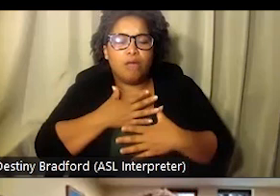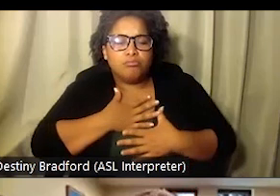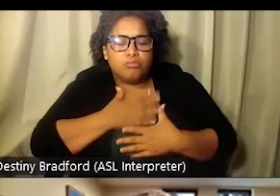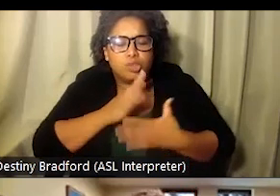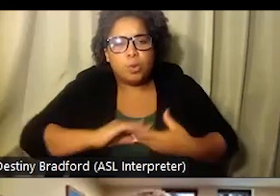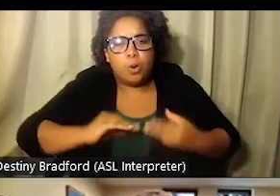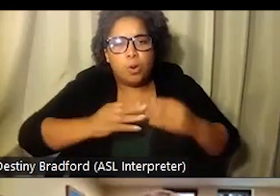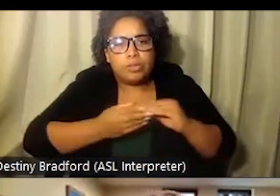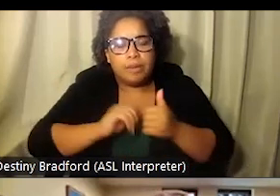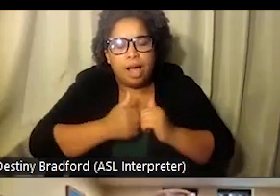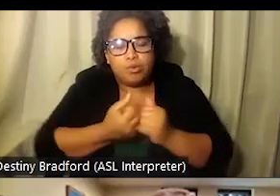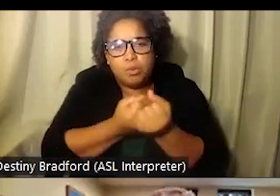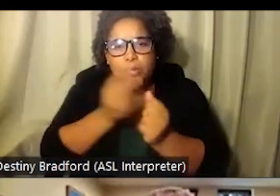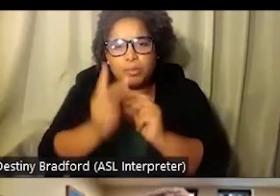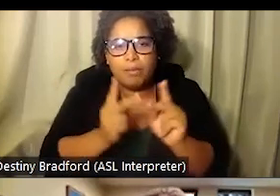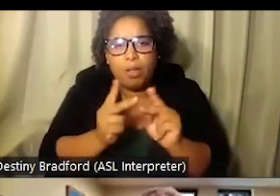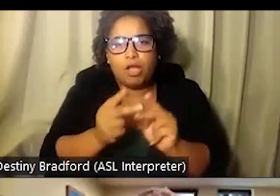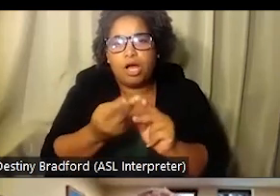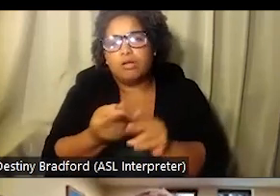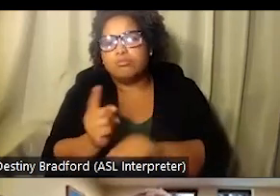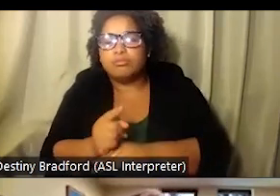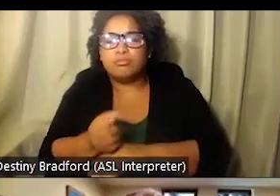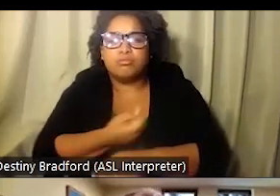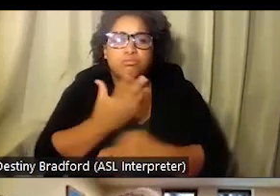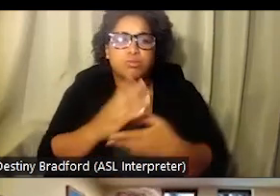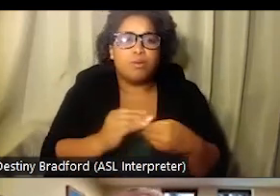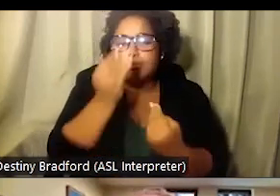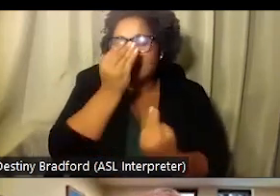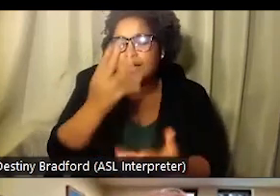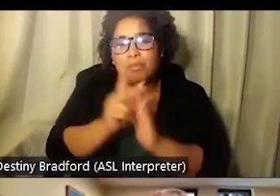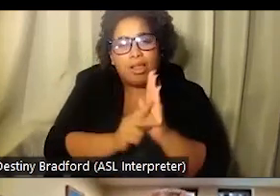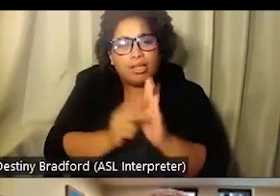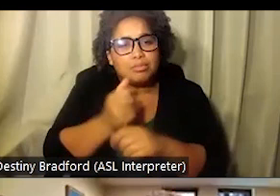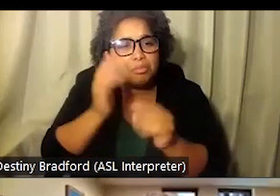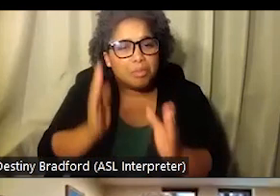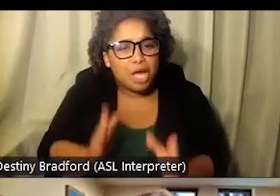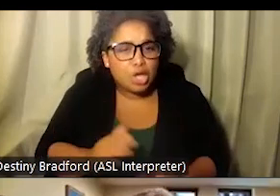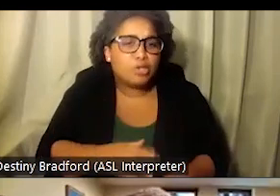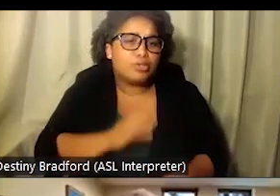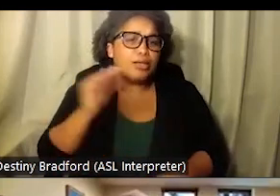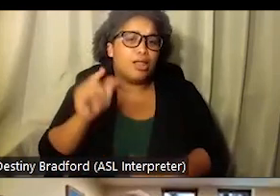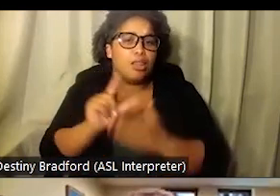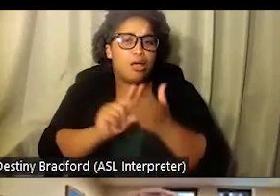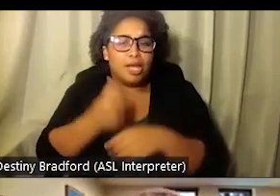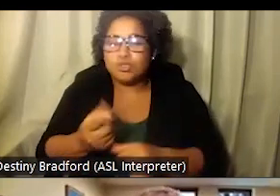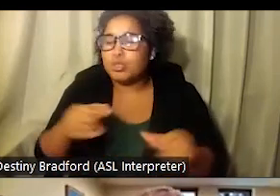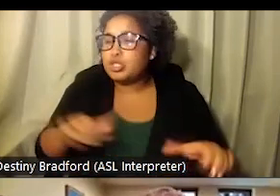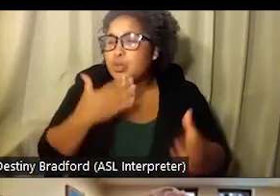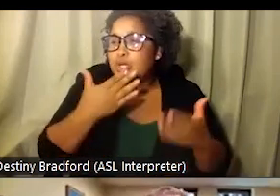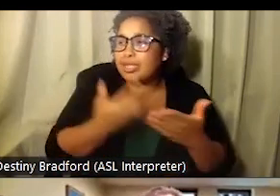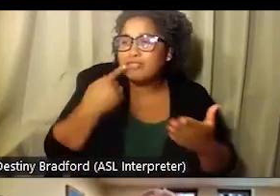nosotros no estamos recibiendo historias, historias de personas con discapacidades, ¿verdad? Diciendo, mira,